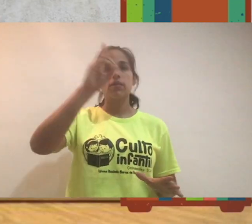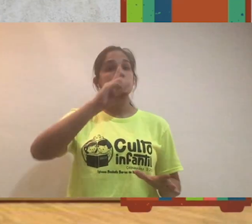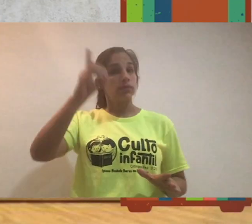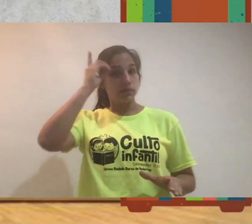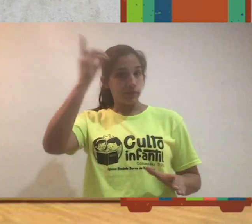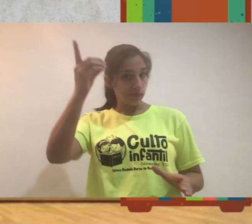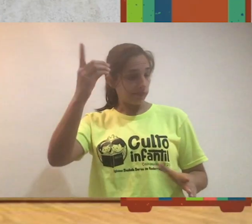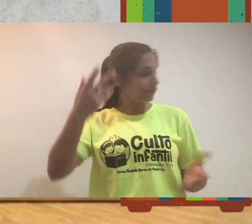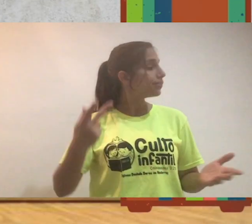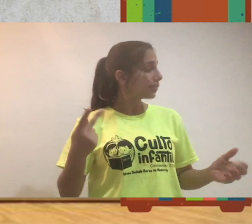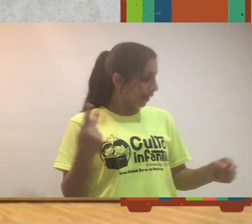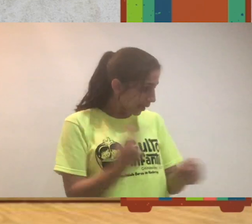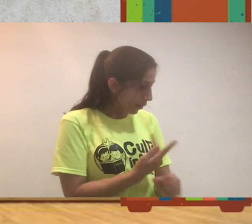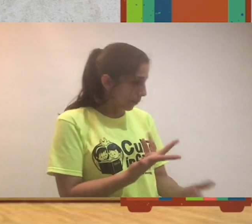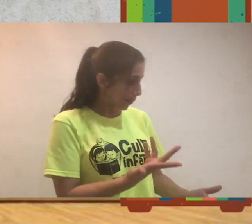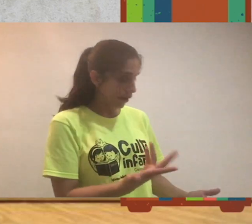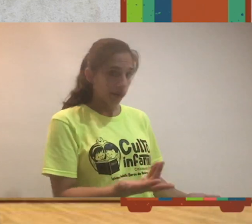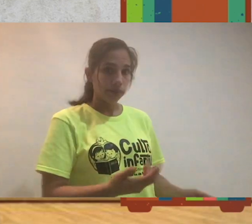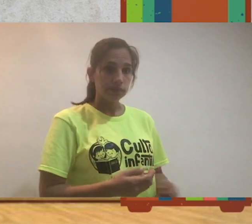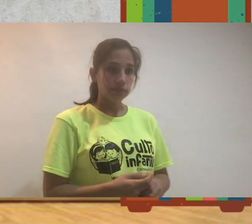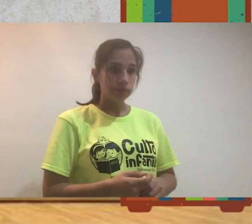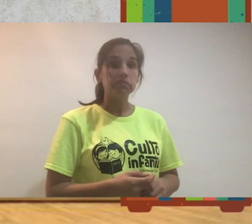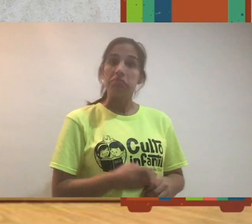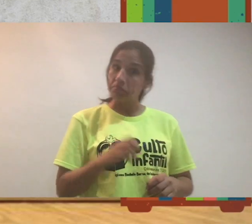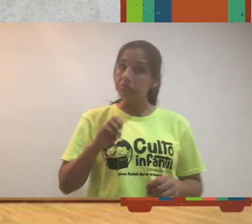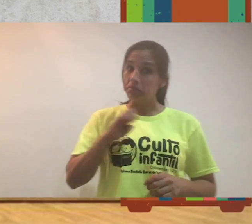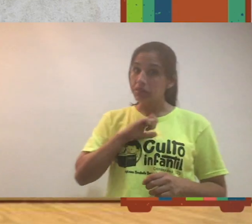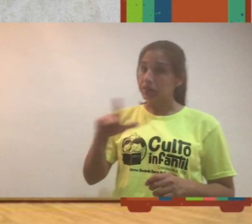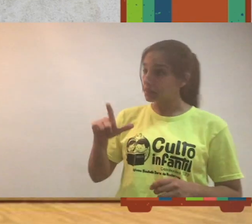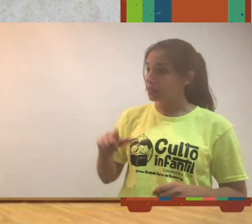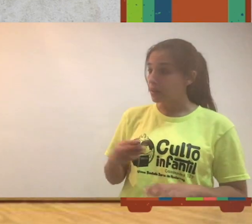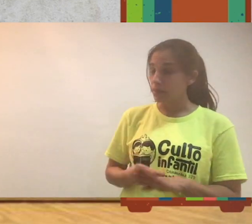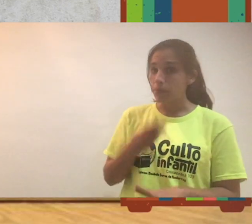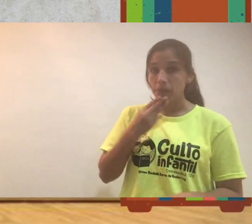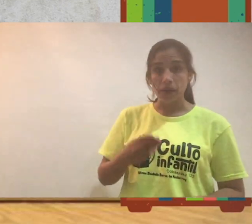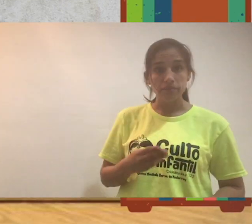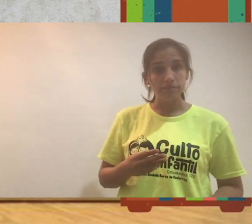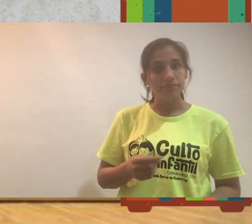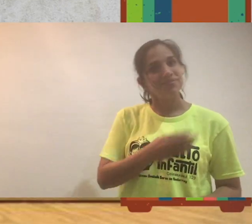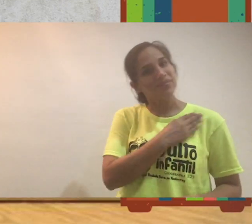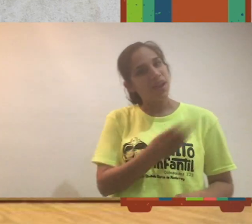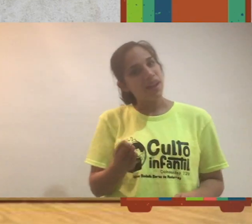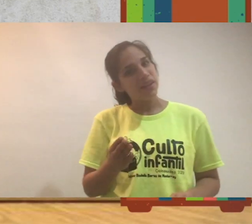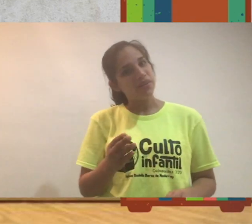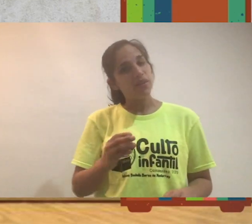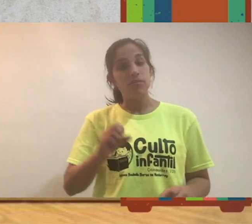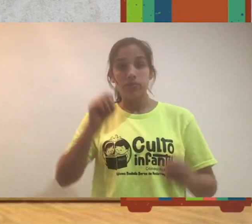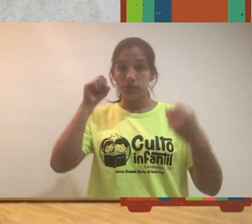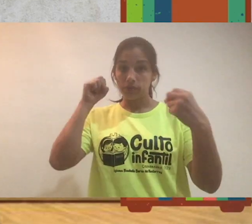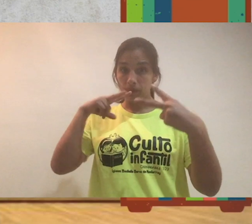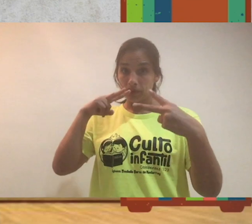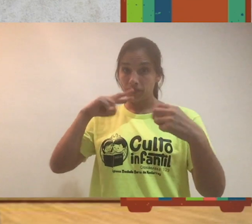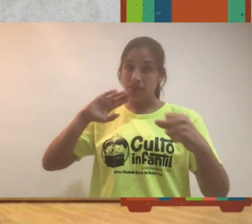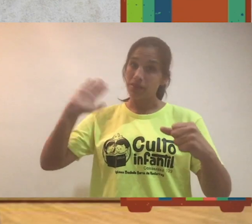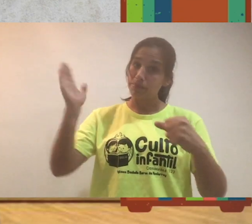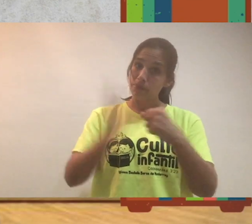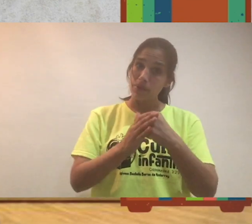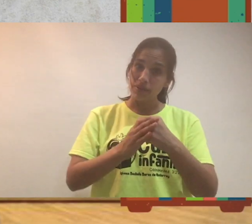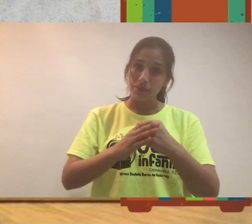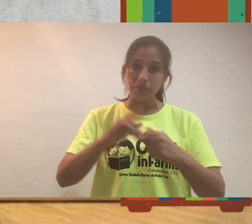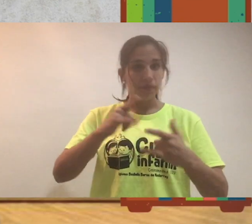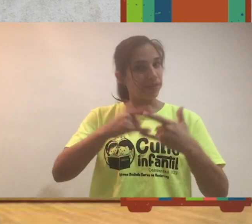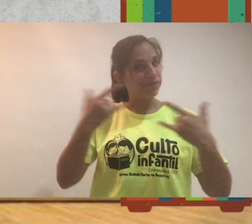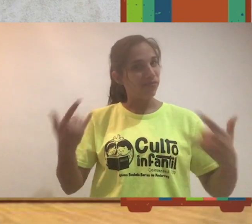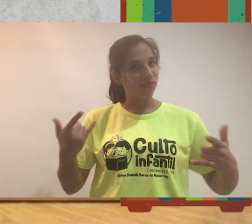el nombre de Dios. ¿Qué te pareció, Paz? Excelente, muy bien. Bueno, amiguitos, nos vemos entonces